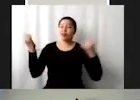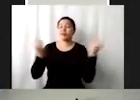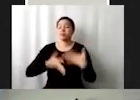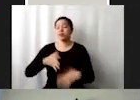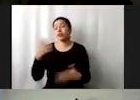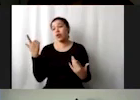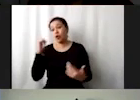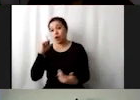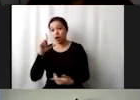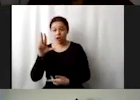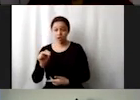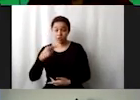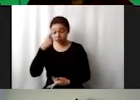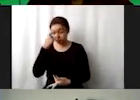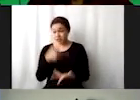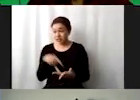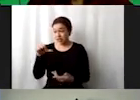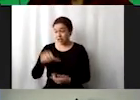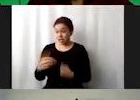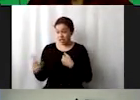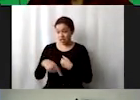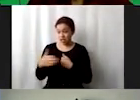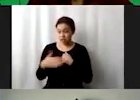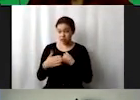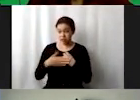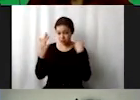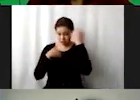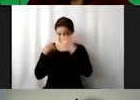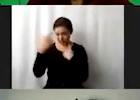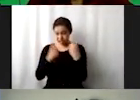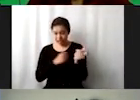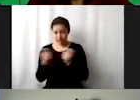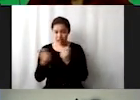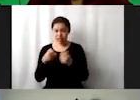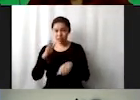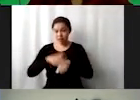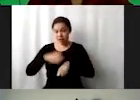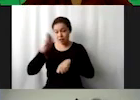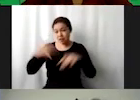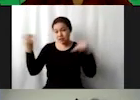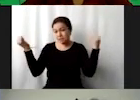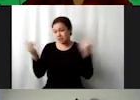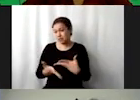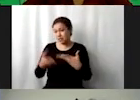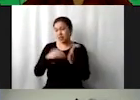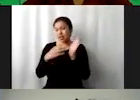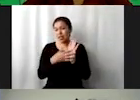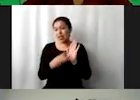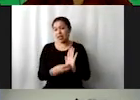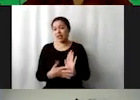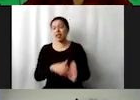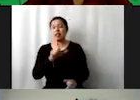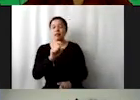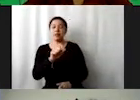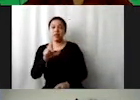esto yo creo que es el tema esto y el proceso de revisión y monitoreo es lo más pesado de la agenda 2030 pero